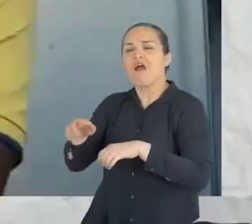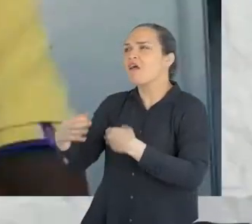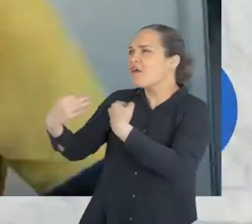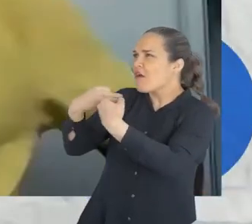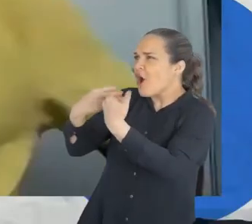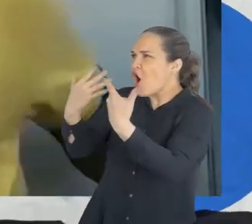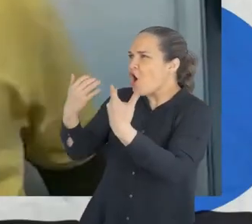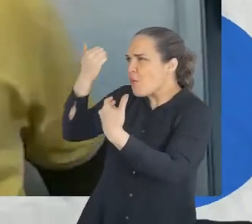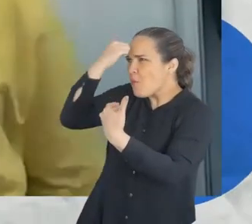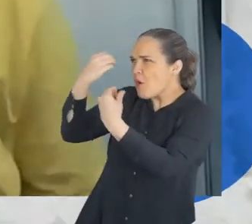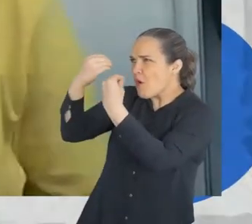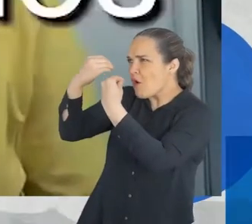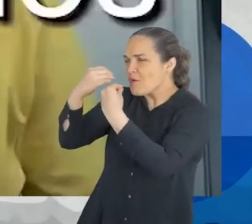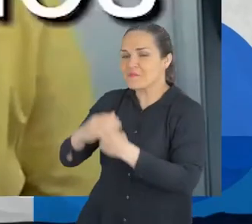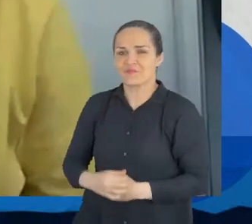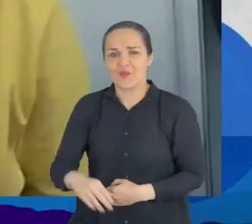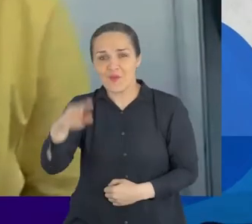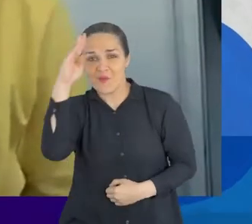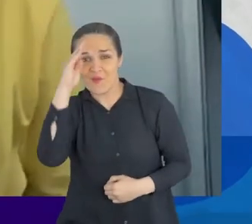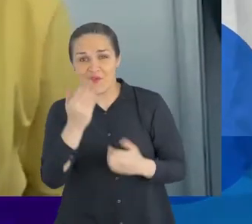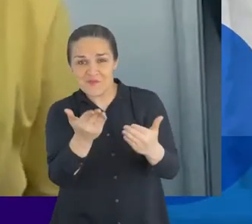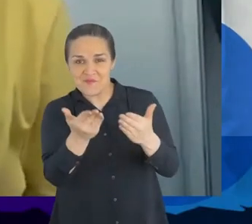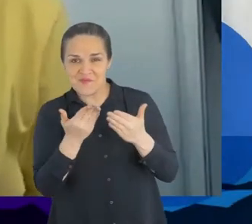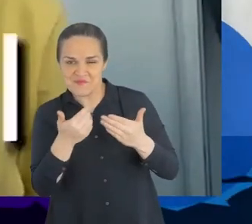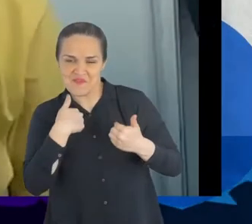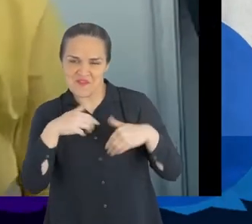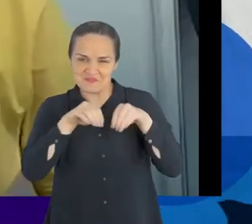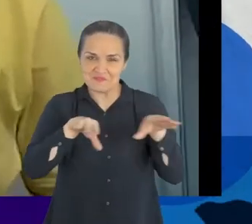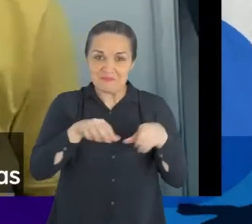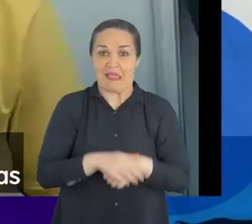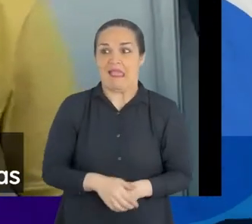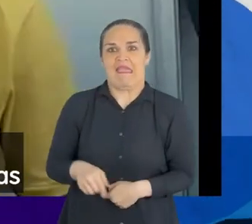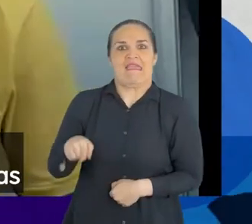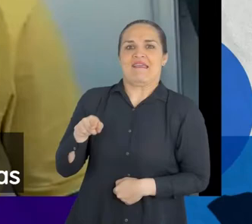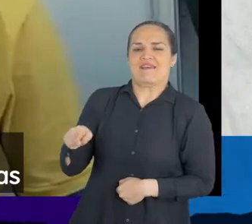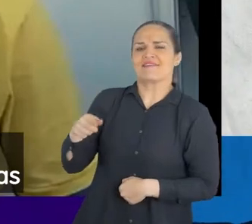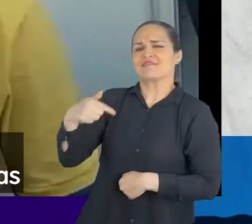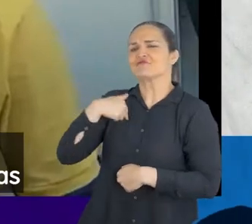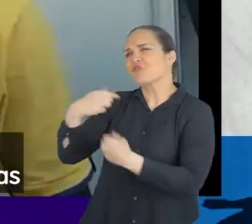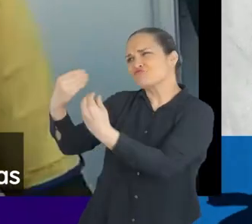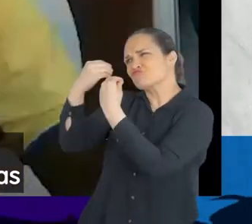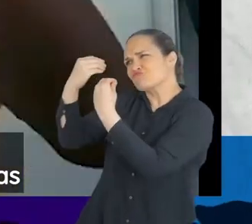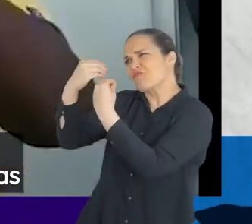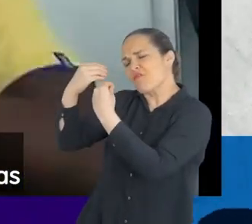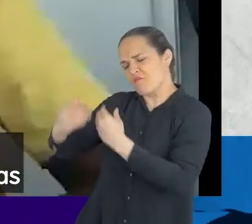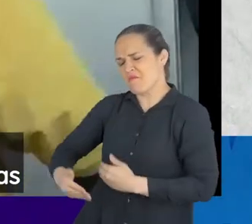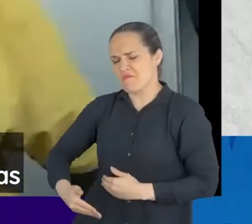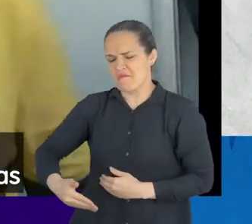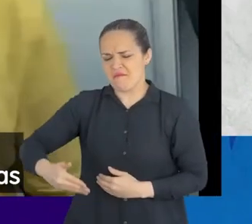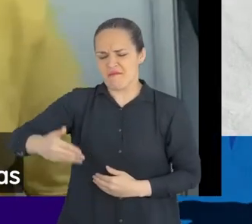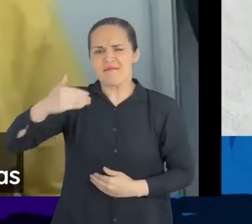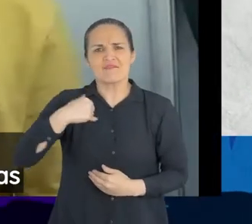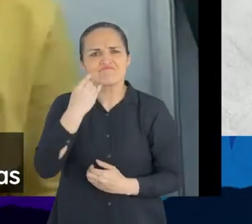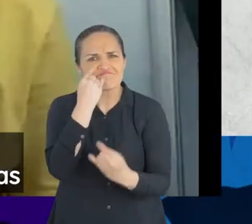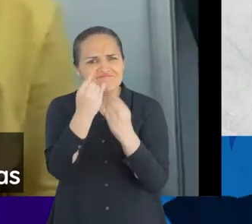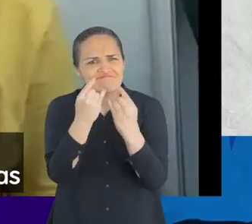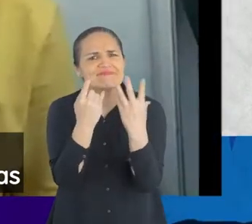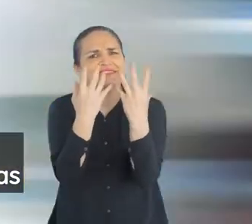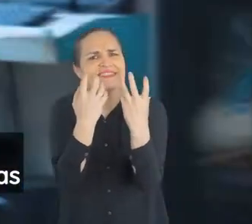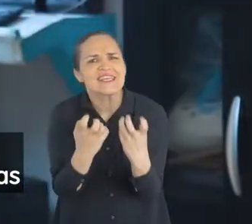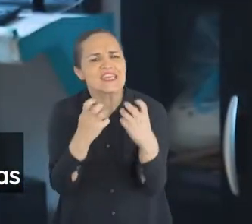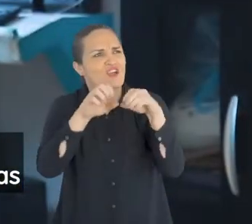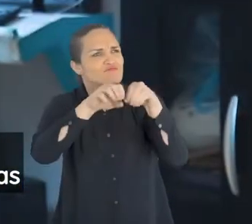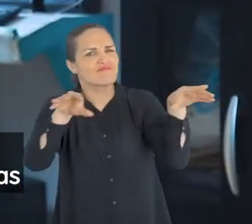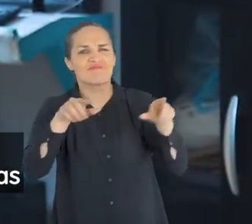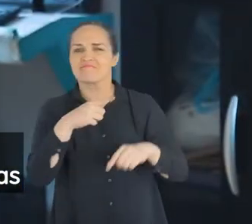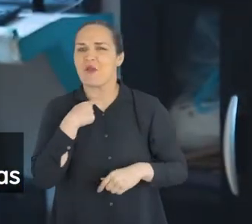Hola, y bienvenidos a un nuevo video del canal. Pues mi interés por generar contenido va desde muy pequeño porque siempre me